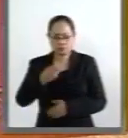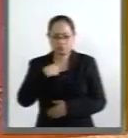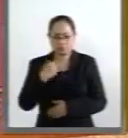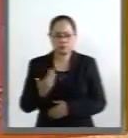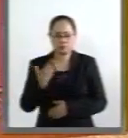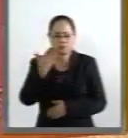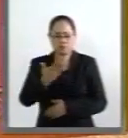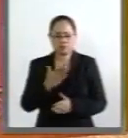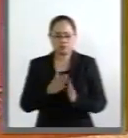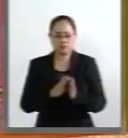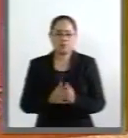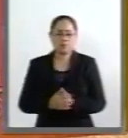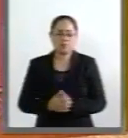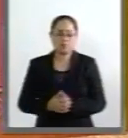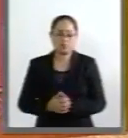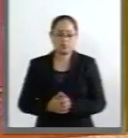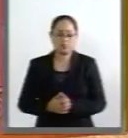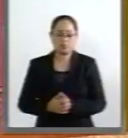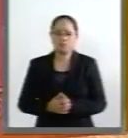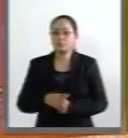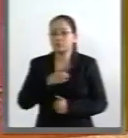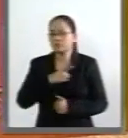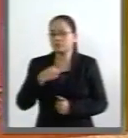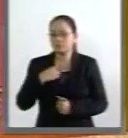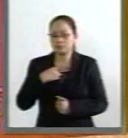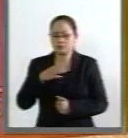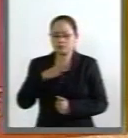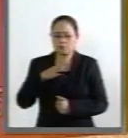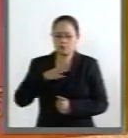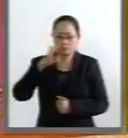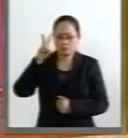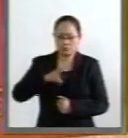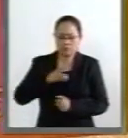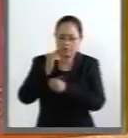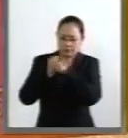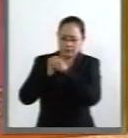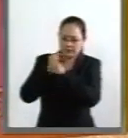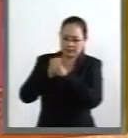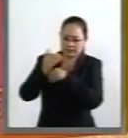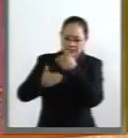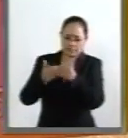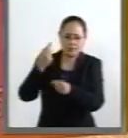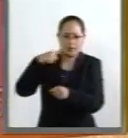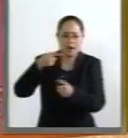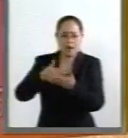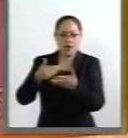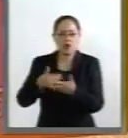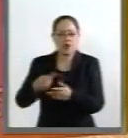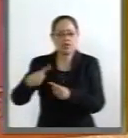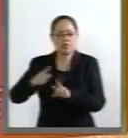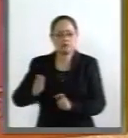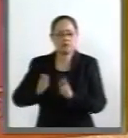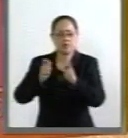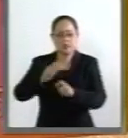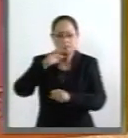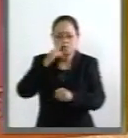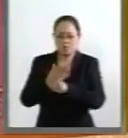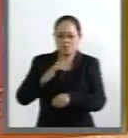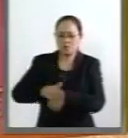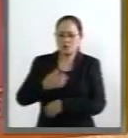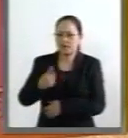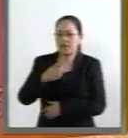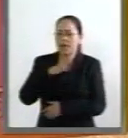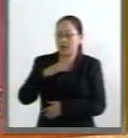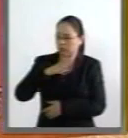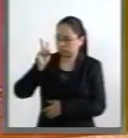solicitar que se haga una profunda investigación de la persona que hoy quedó a cargo, porque tendrá